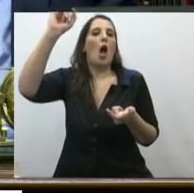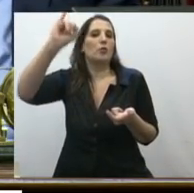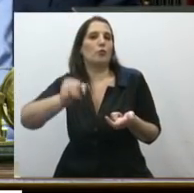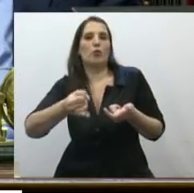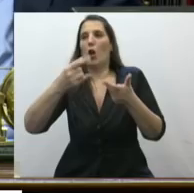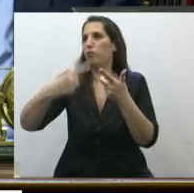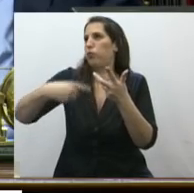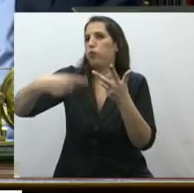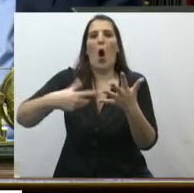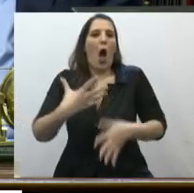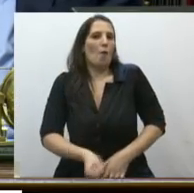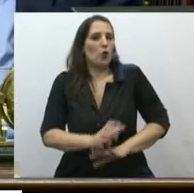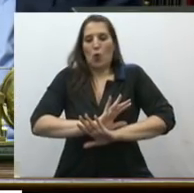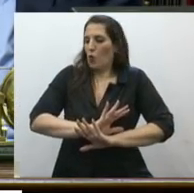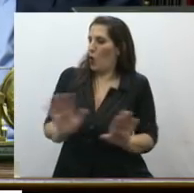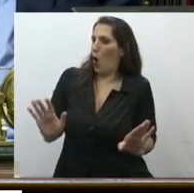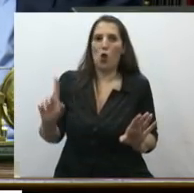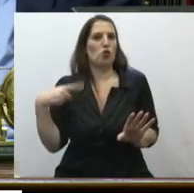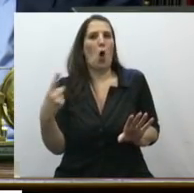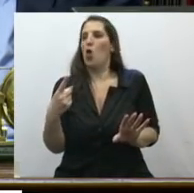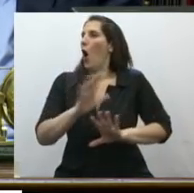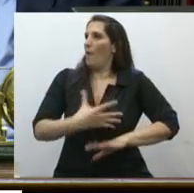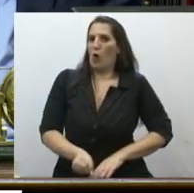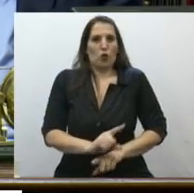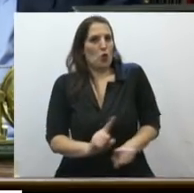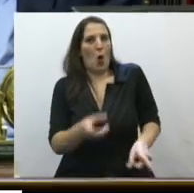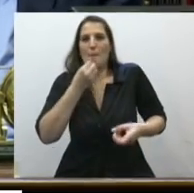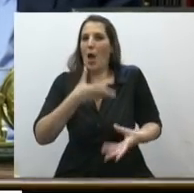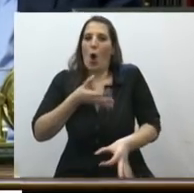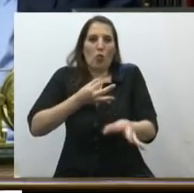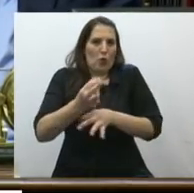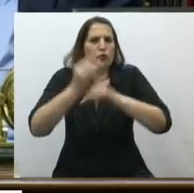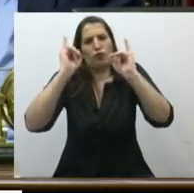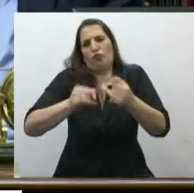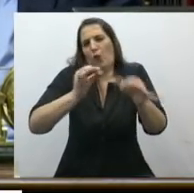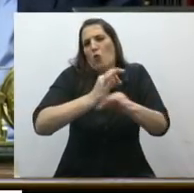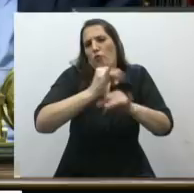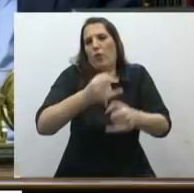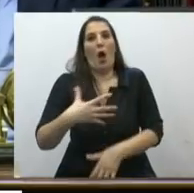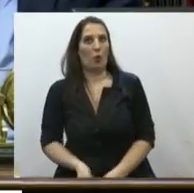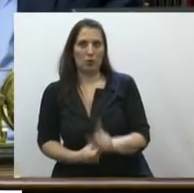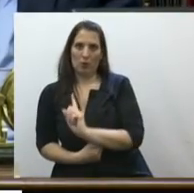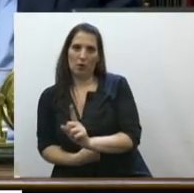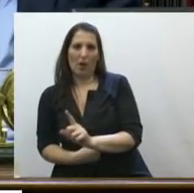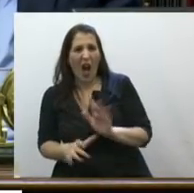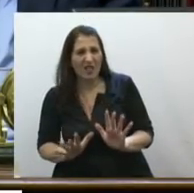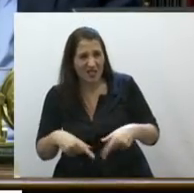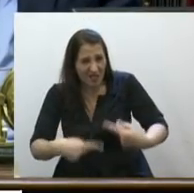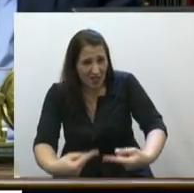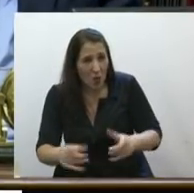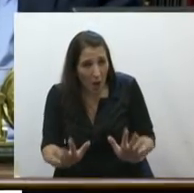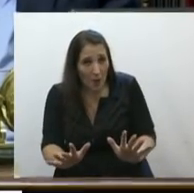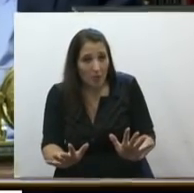No más aborto, todos estamos en contra del aborto, apostemos a la educación, aportemos al cuidado. Perfecto, todo eso existe